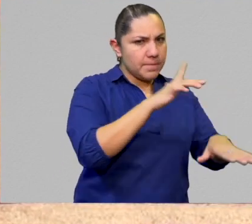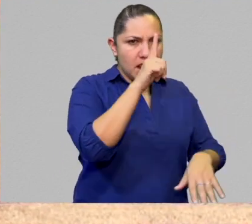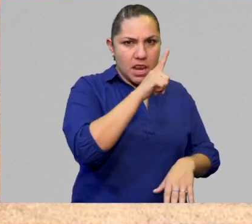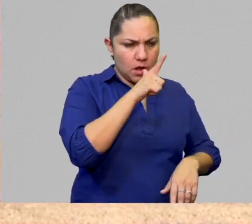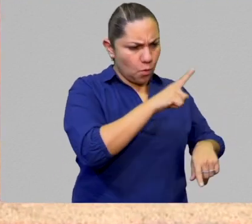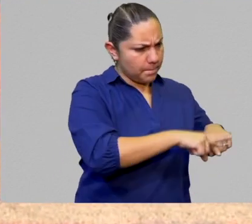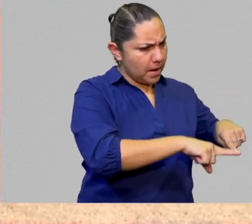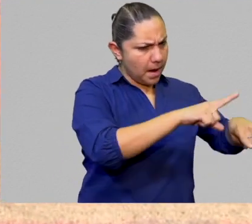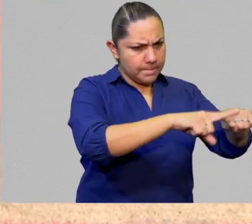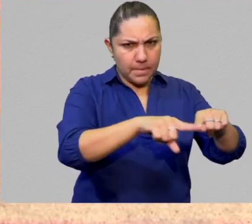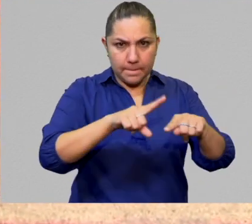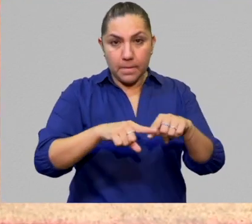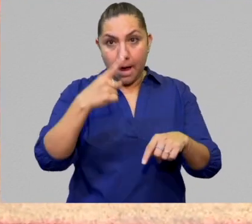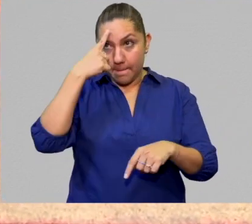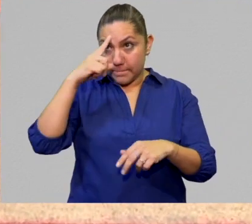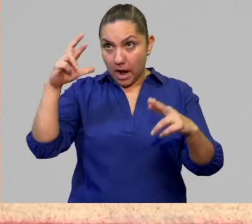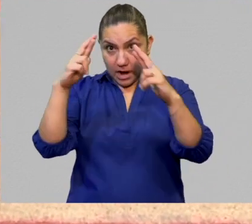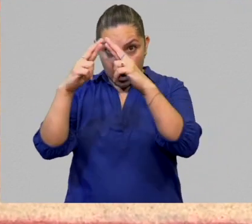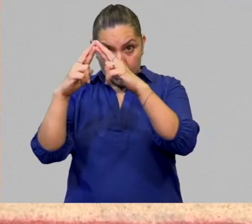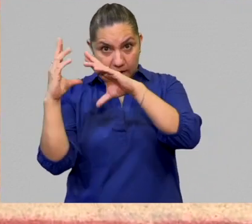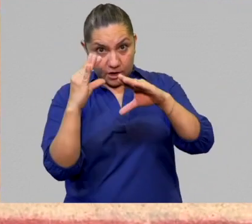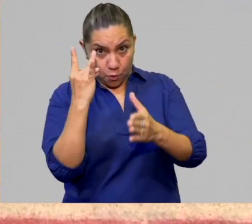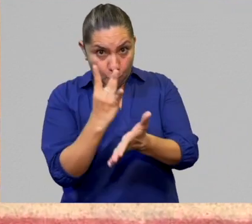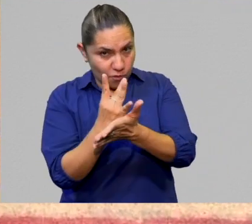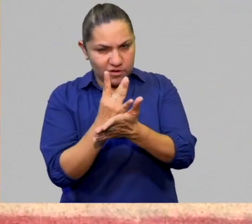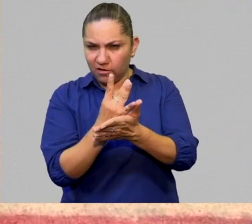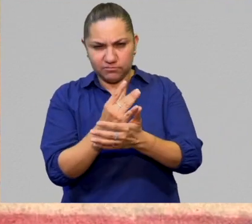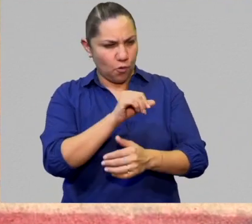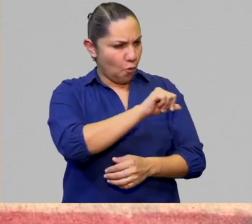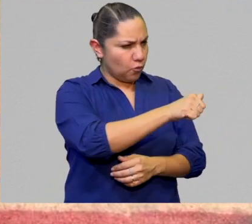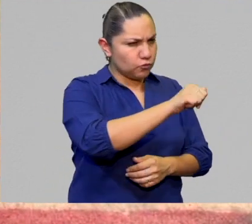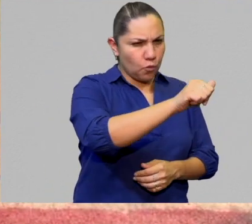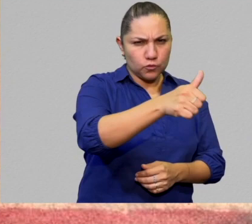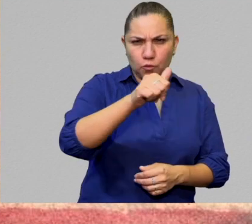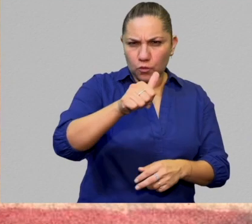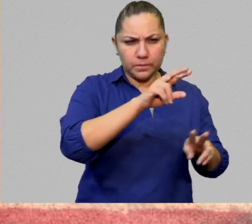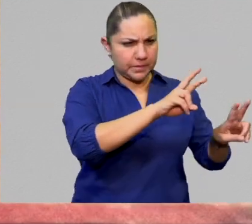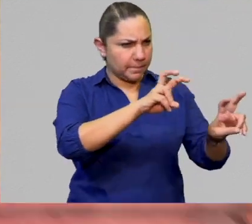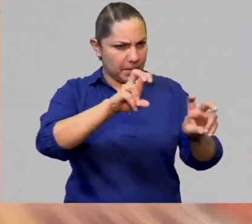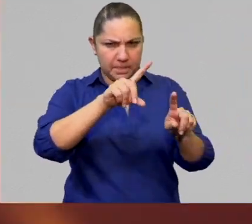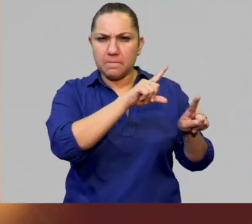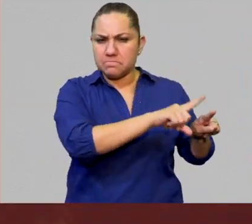sino que se extendió a todos los niveles de la vida de los indios.